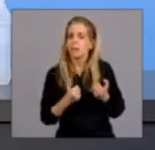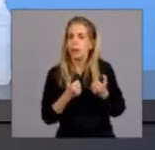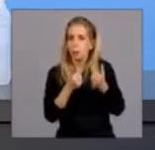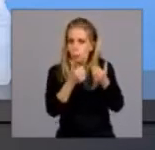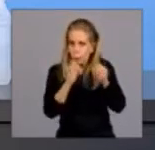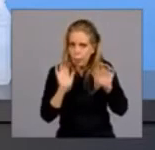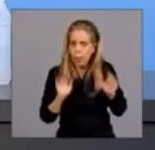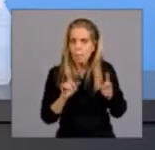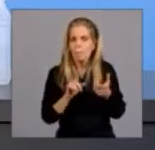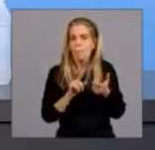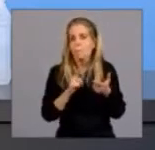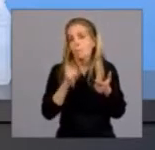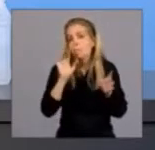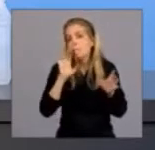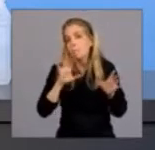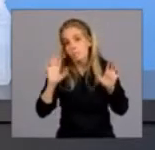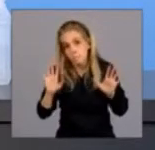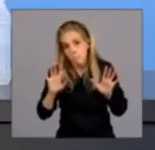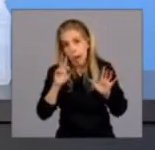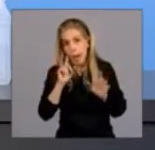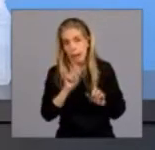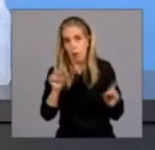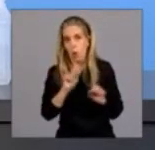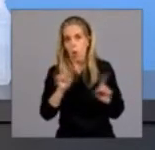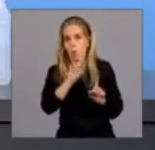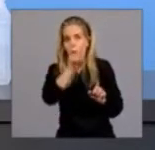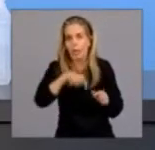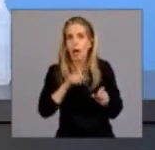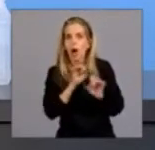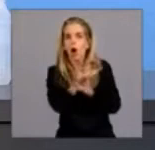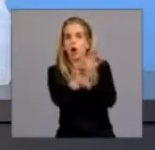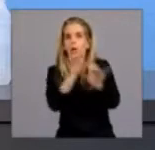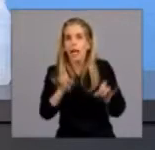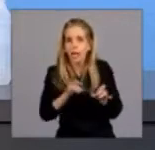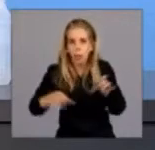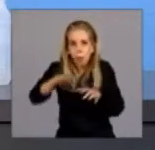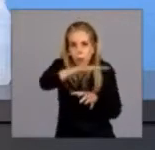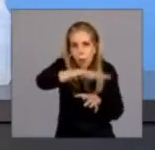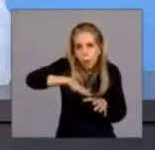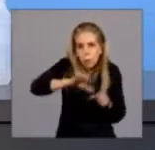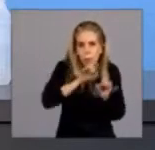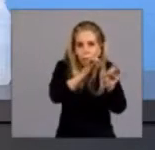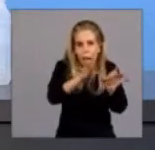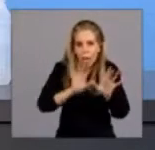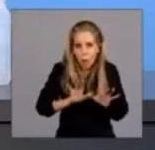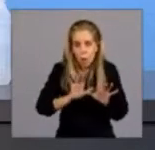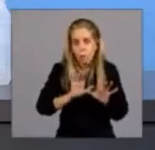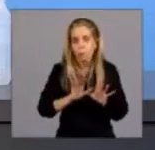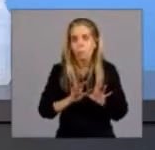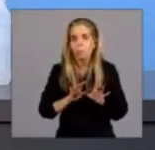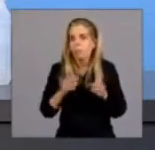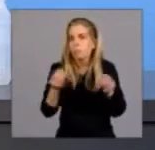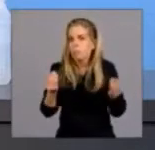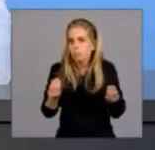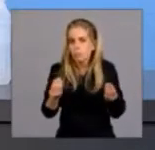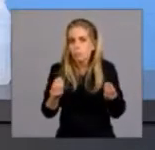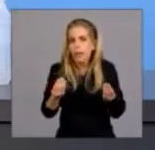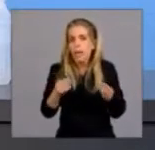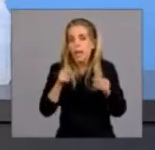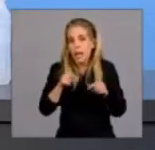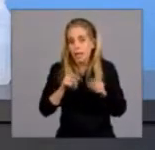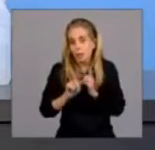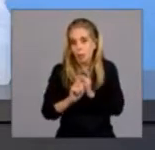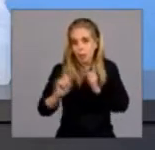que no haya transmisión comunitaria del virus y algunos otros criterios epidemiológicos. ¿Qué pueden hacer en el